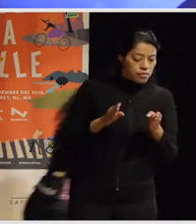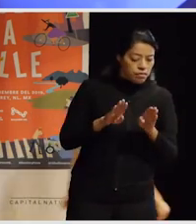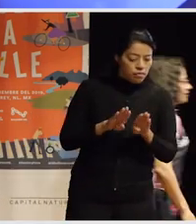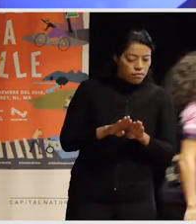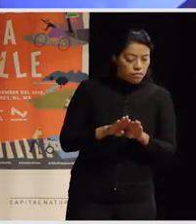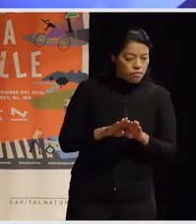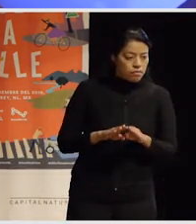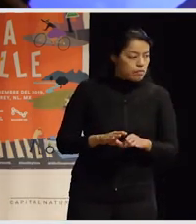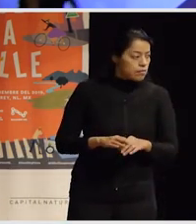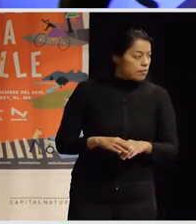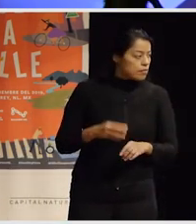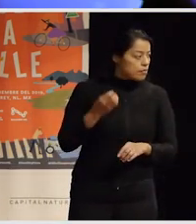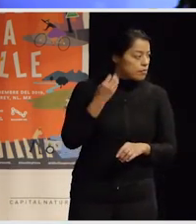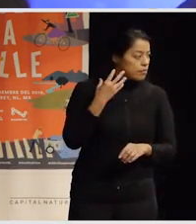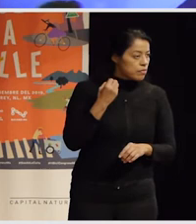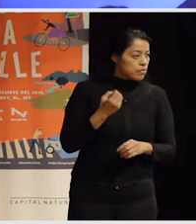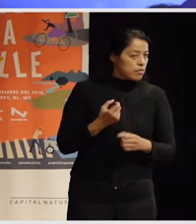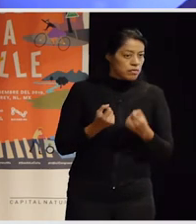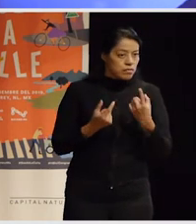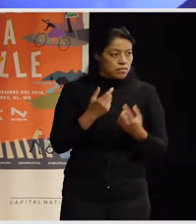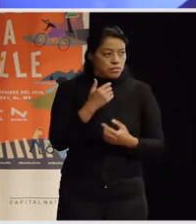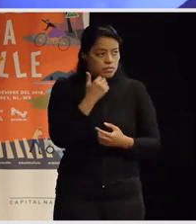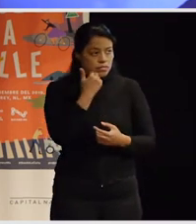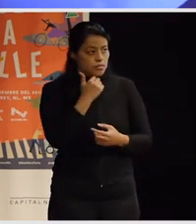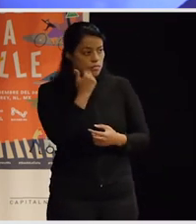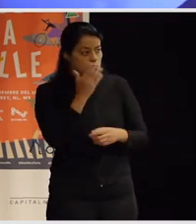el panel a menos que alguien más se anime